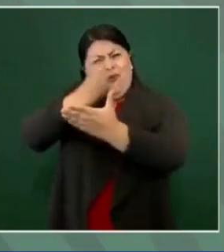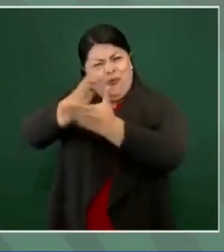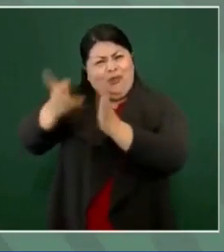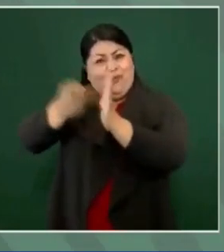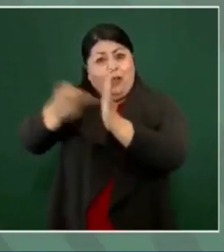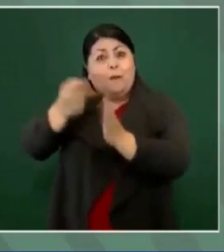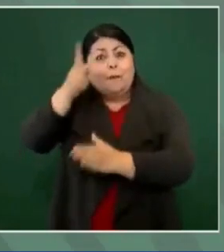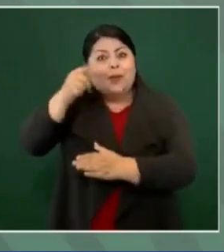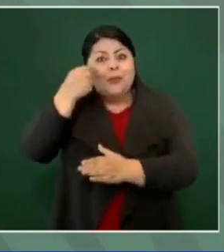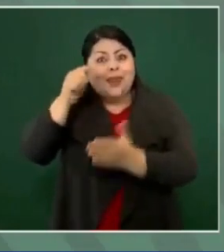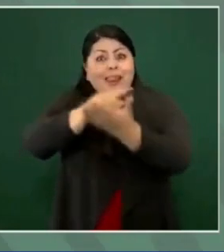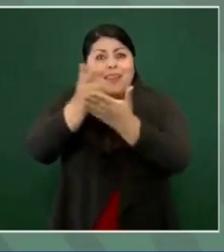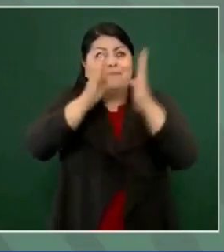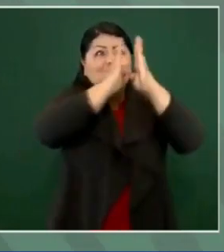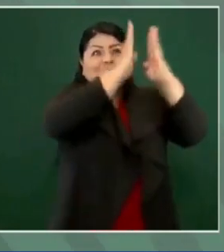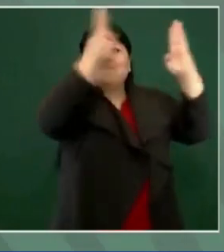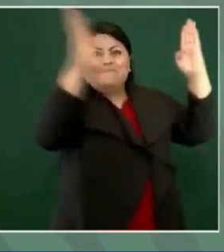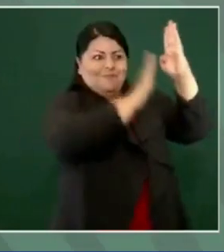biblioteca